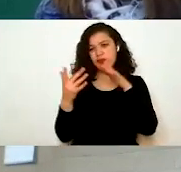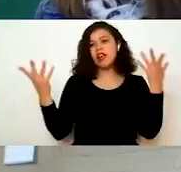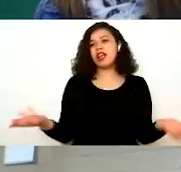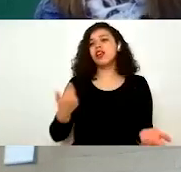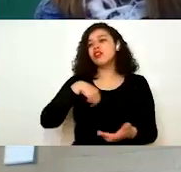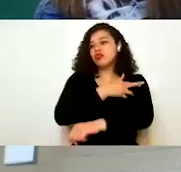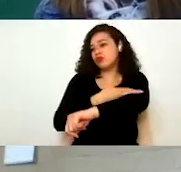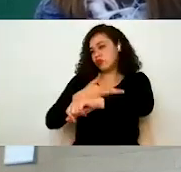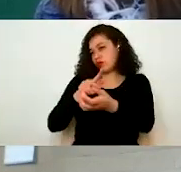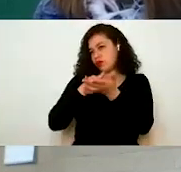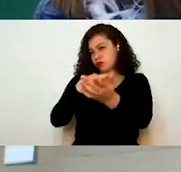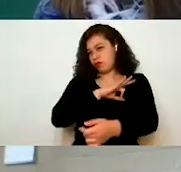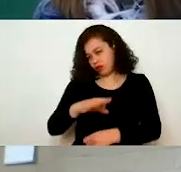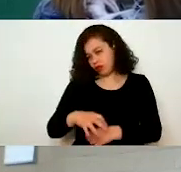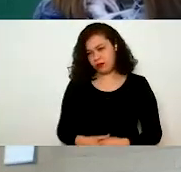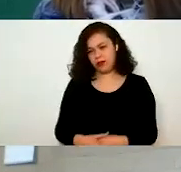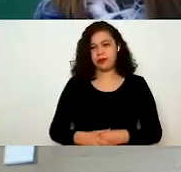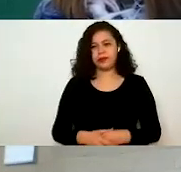solución. Y bueno, nosotros hacemos